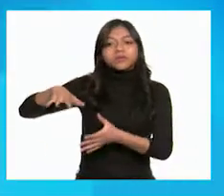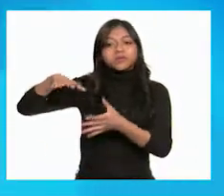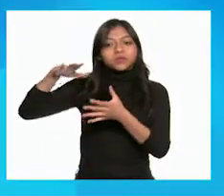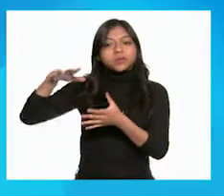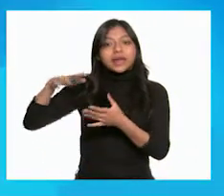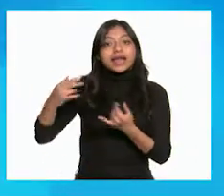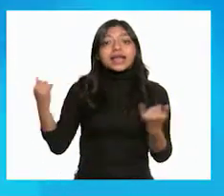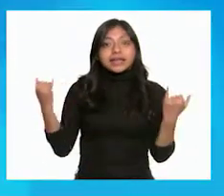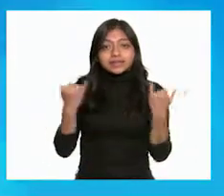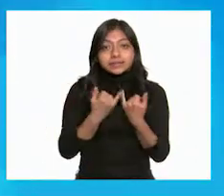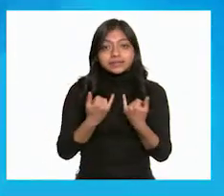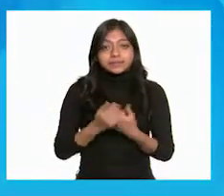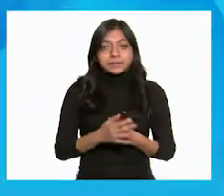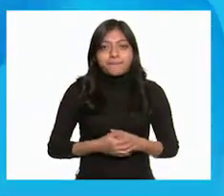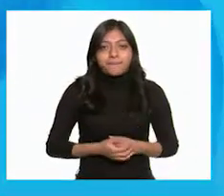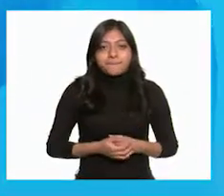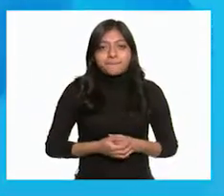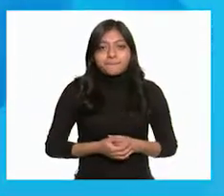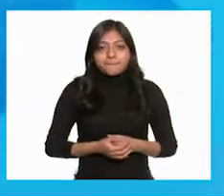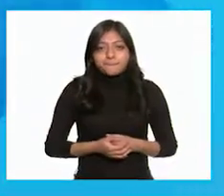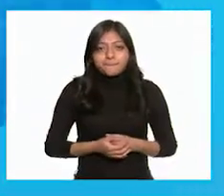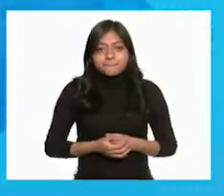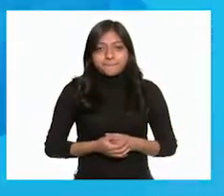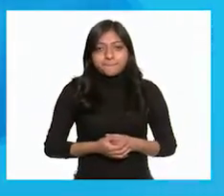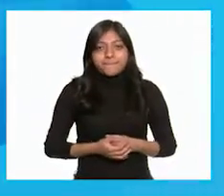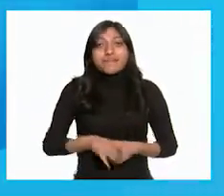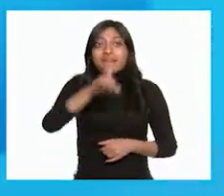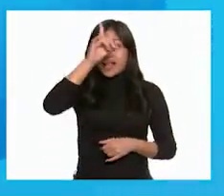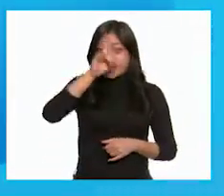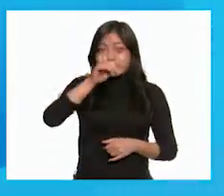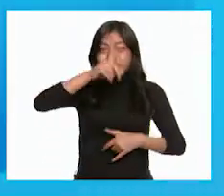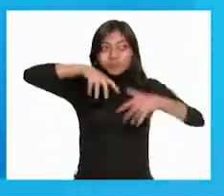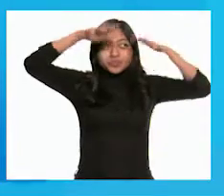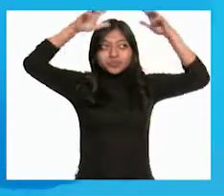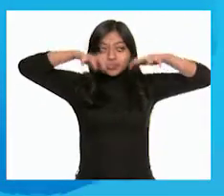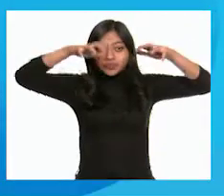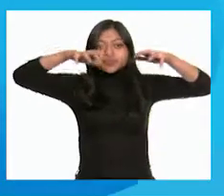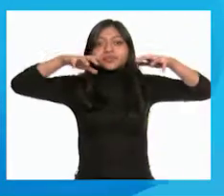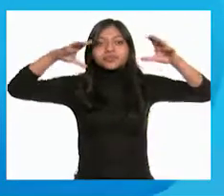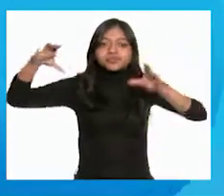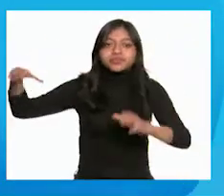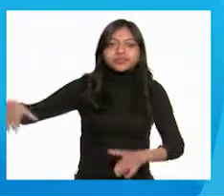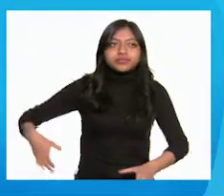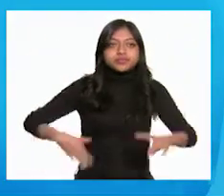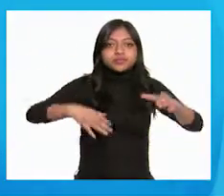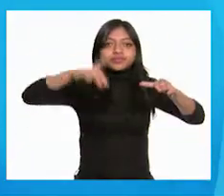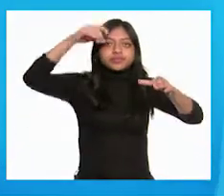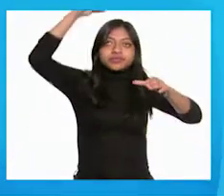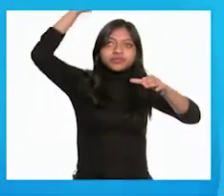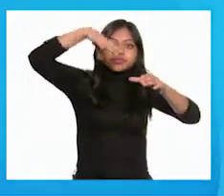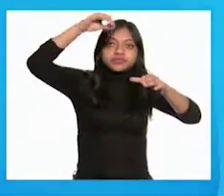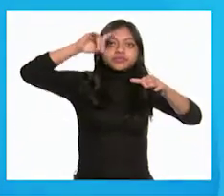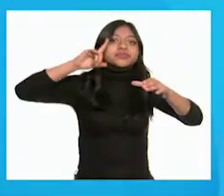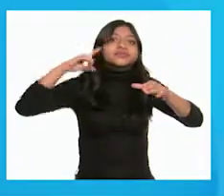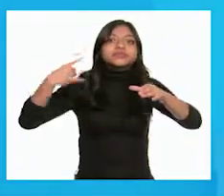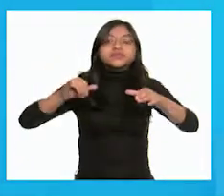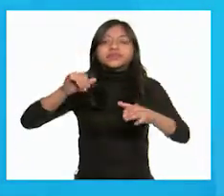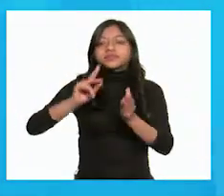con la ayuda de la lluvia, regamos las plantas igual